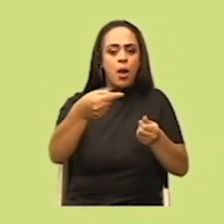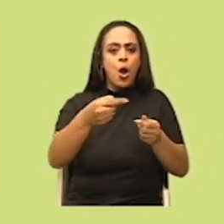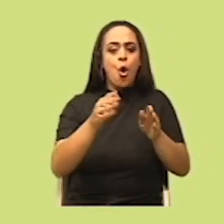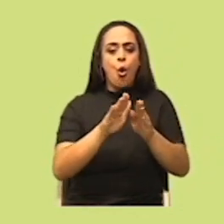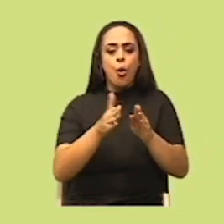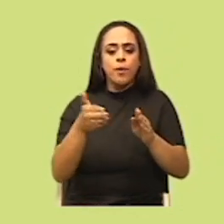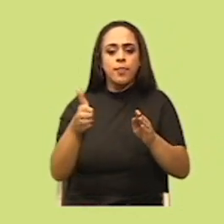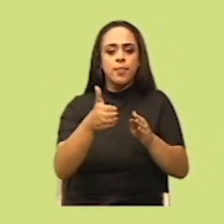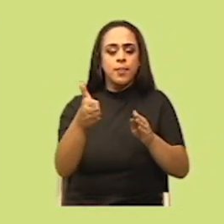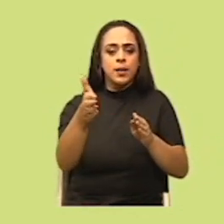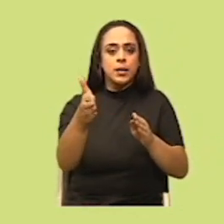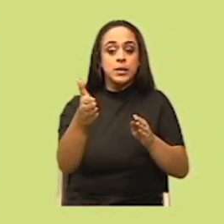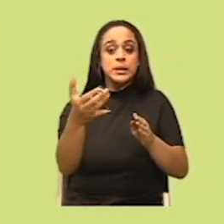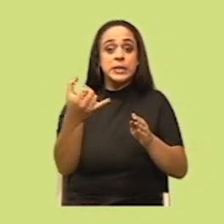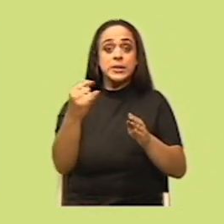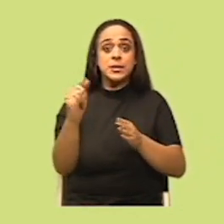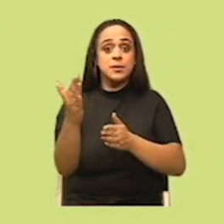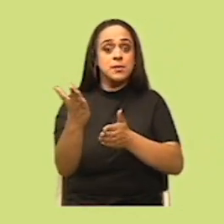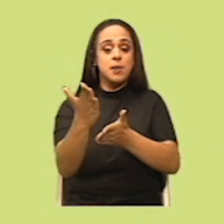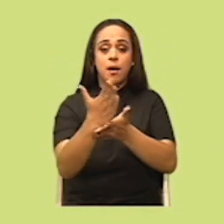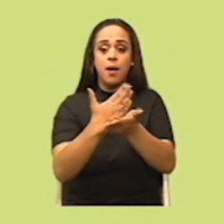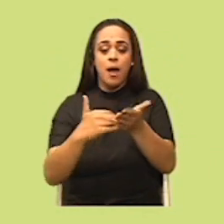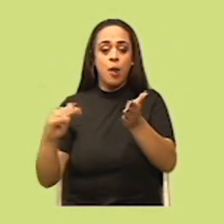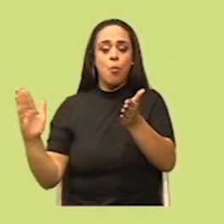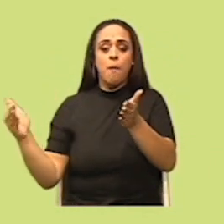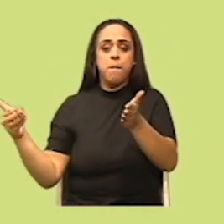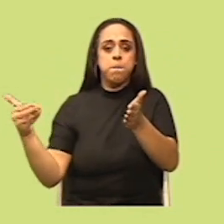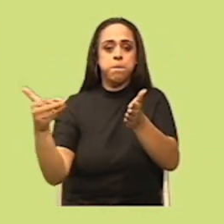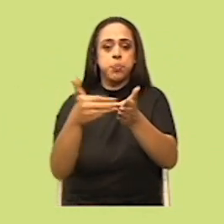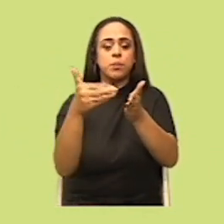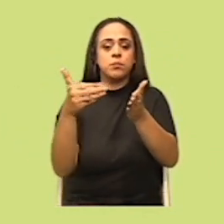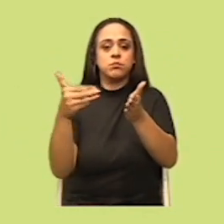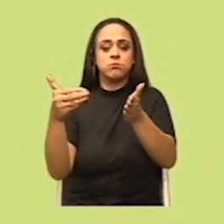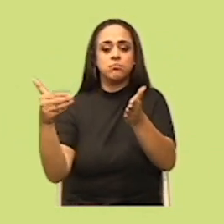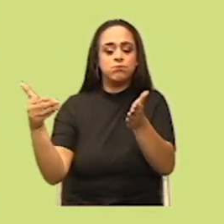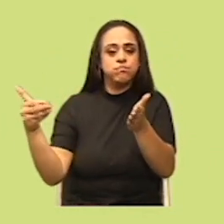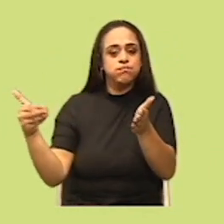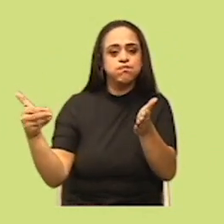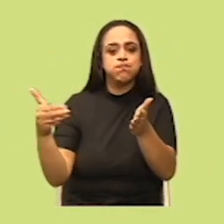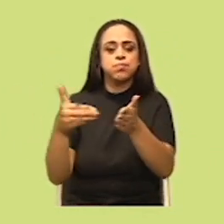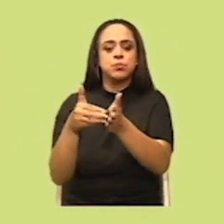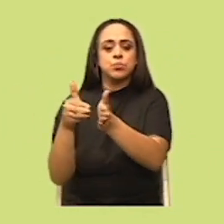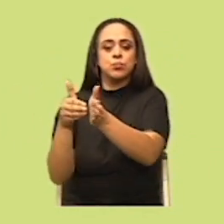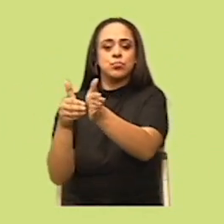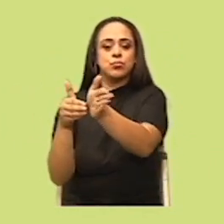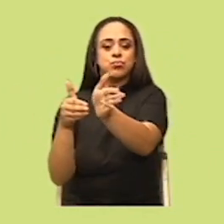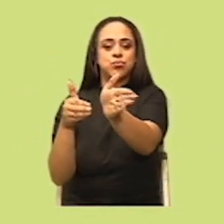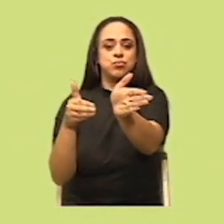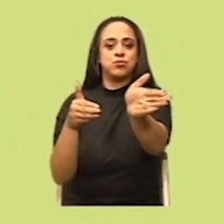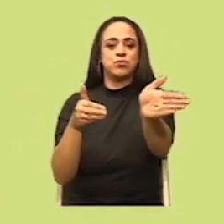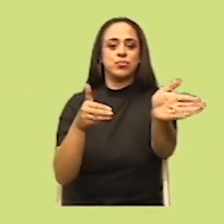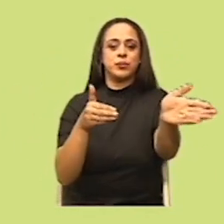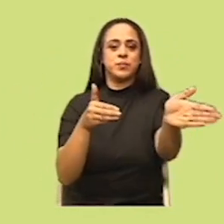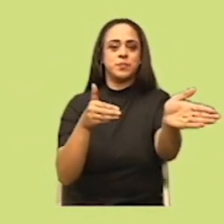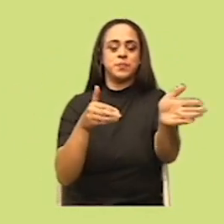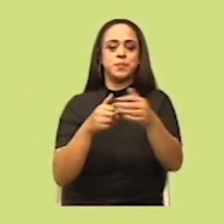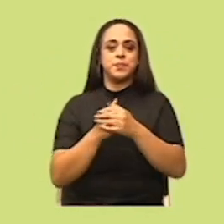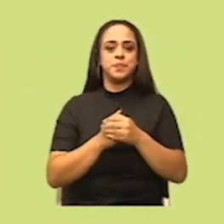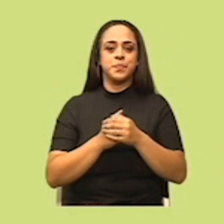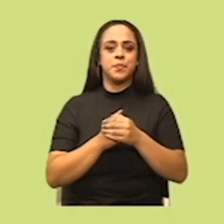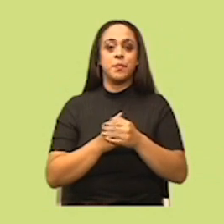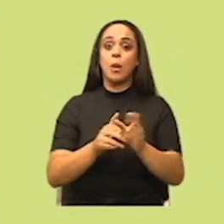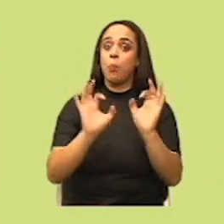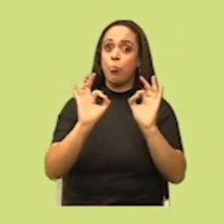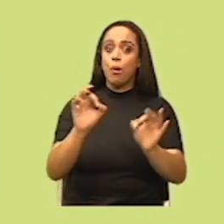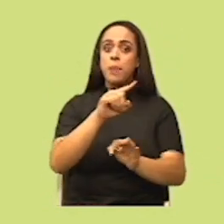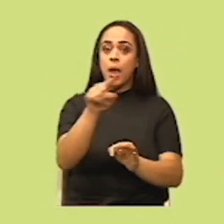a no ser que actúe en él una fuerza resultante diferente de cero. Muy bien, como ustedes